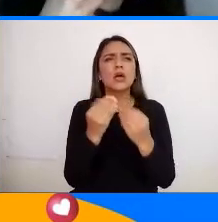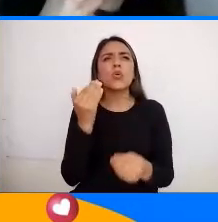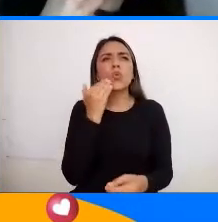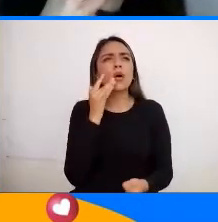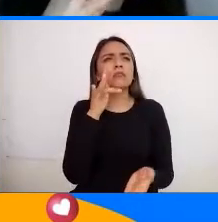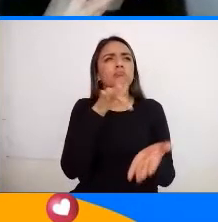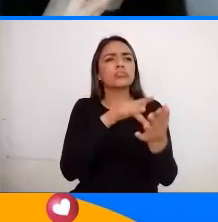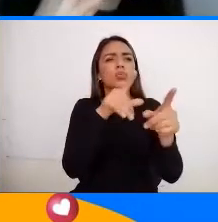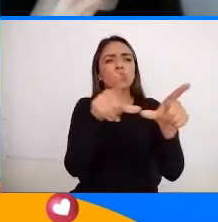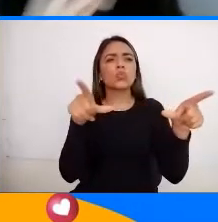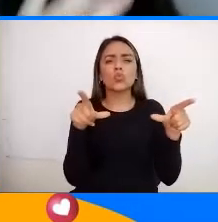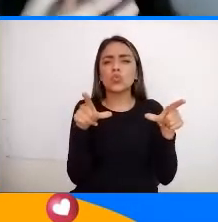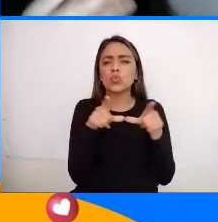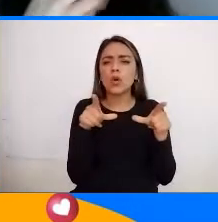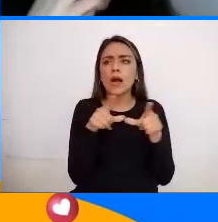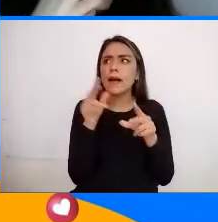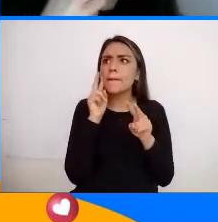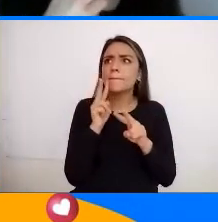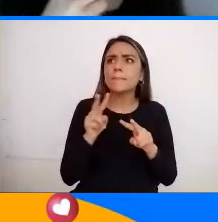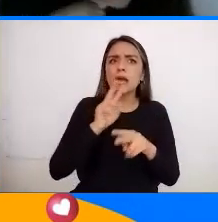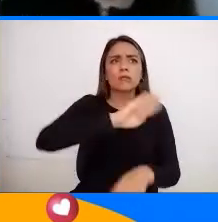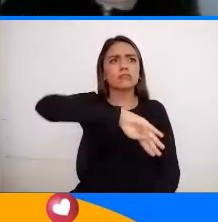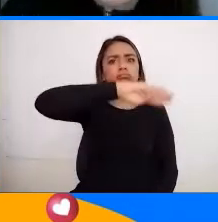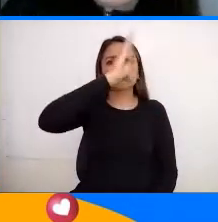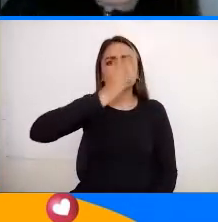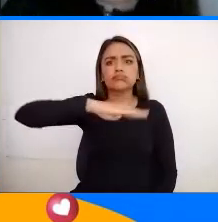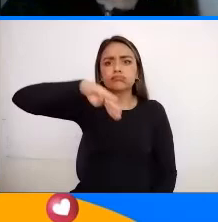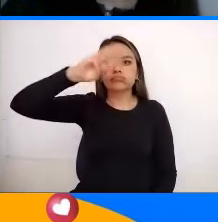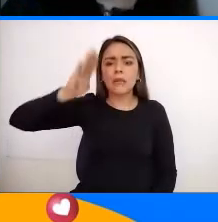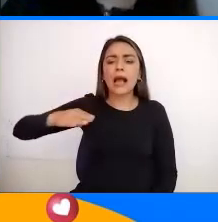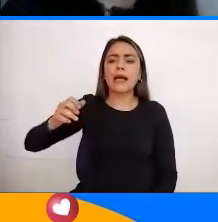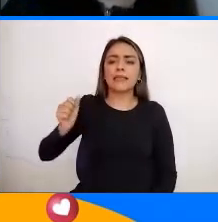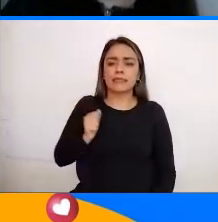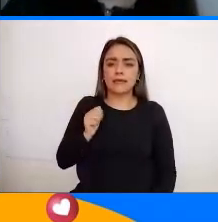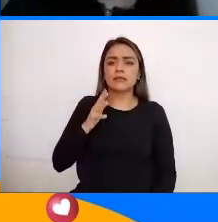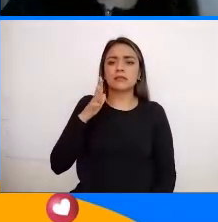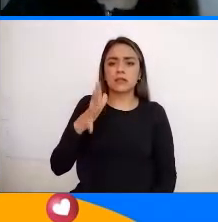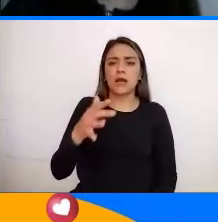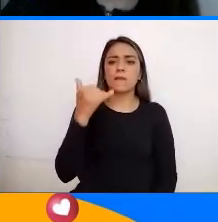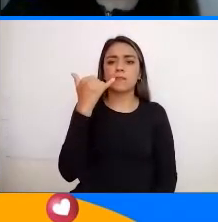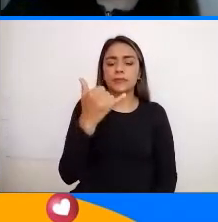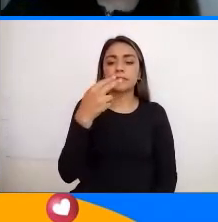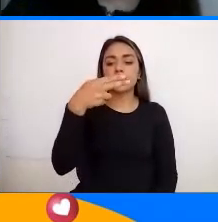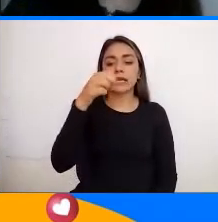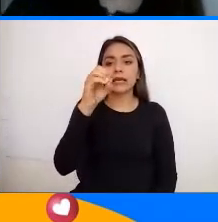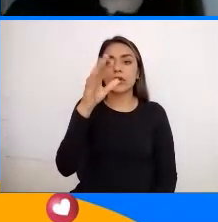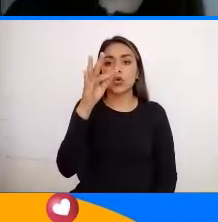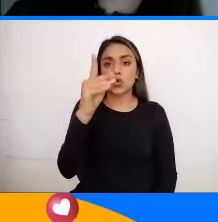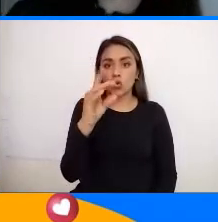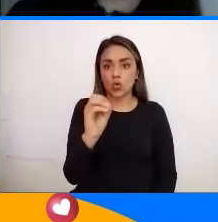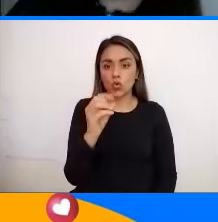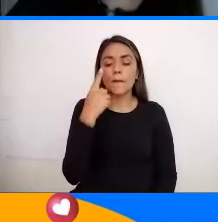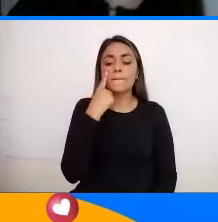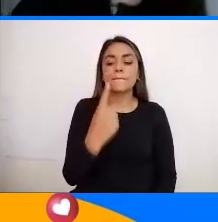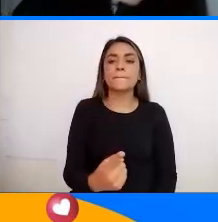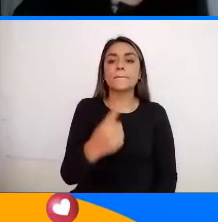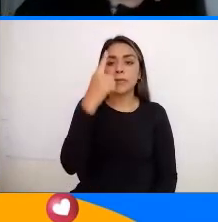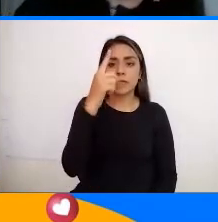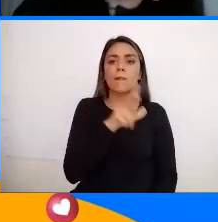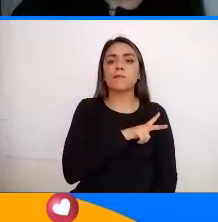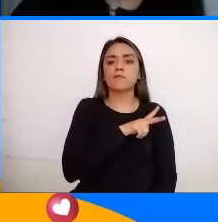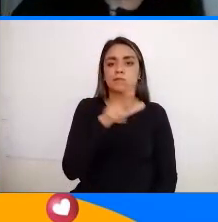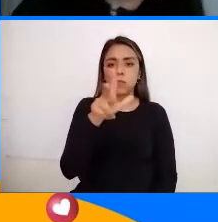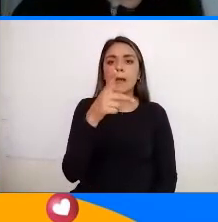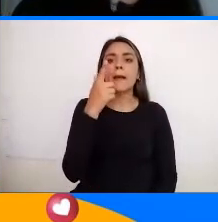¿Cierto? Si veía una montaña Entonces la describía Entonces Herodoto Fue uno de los primeros Viajeros Y